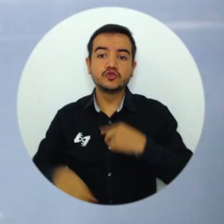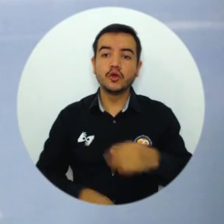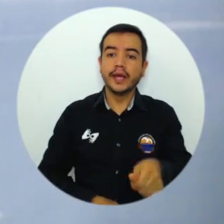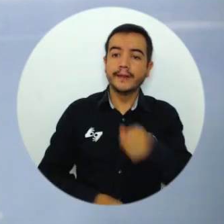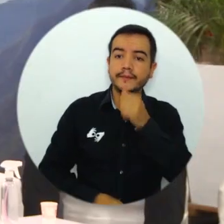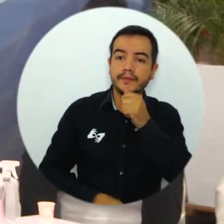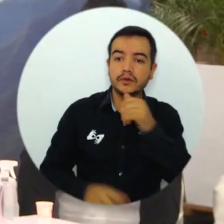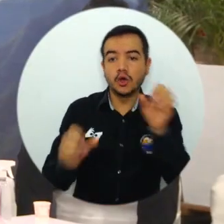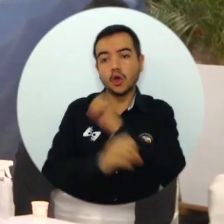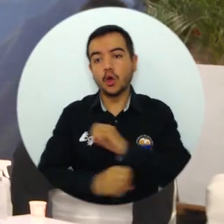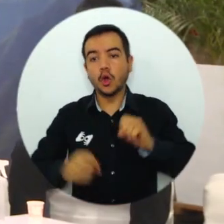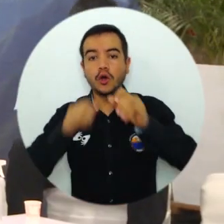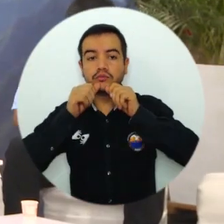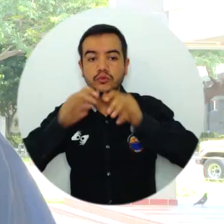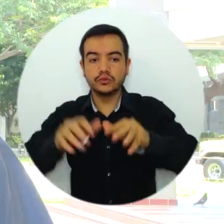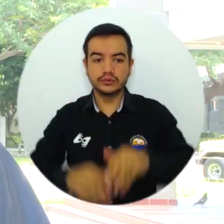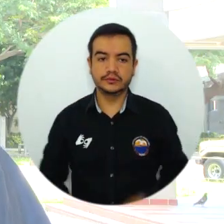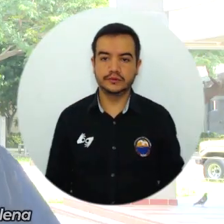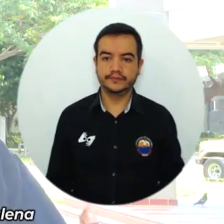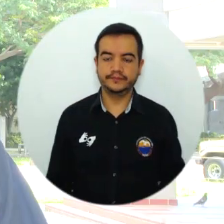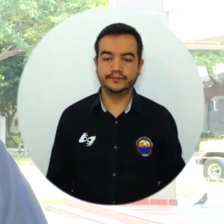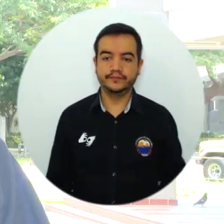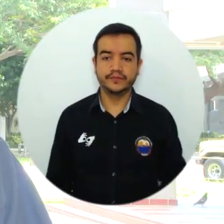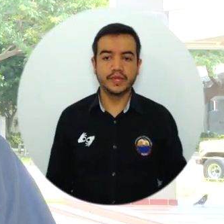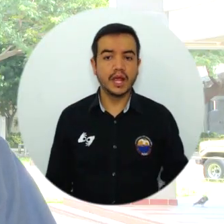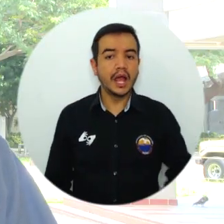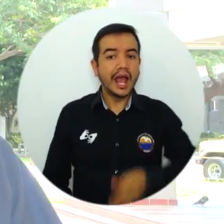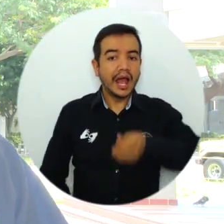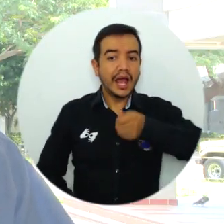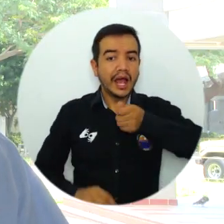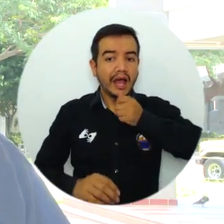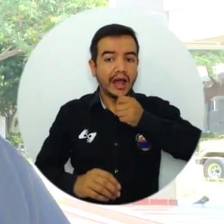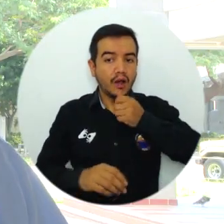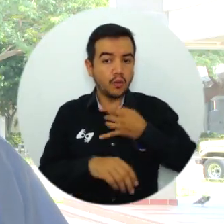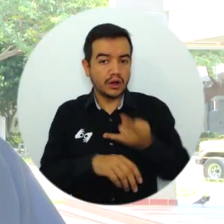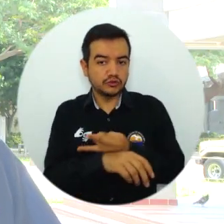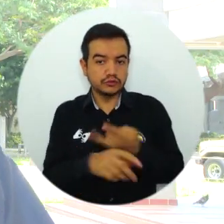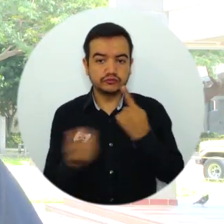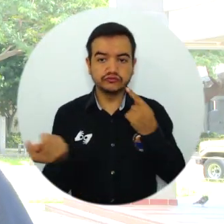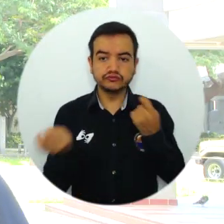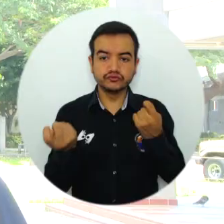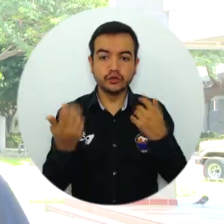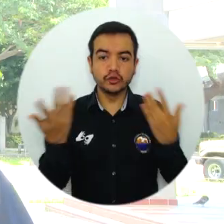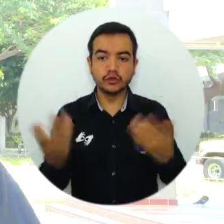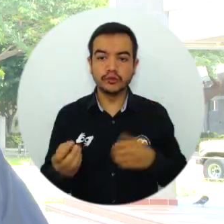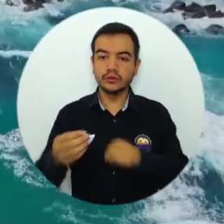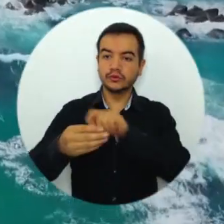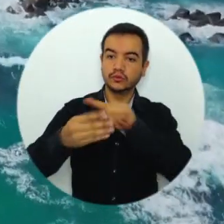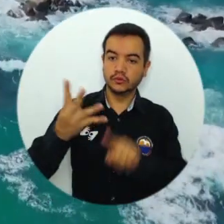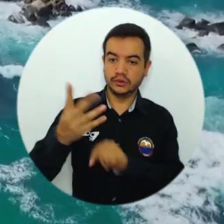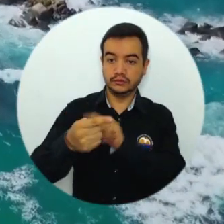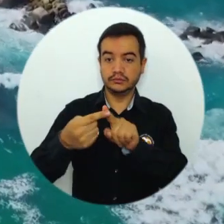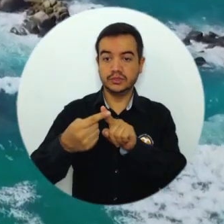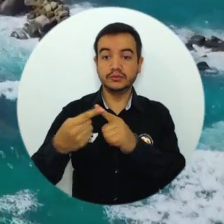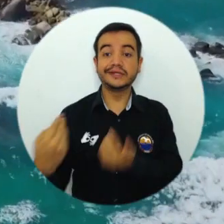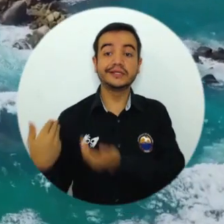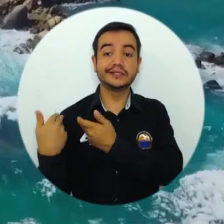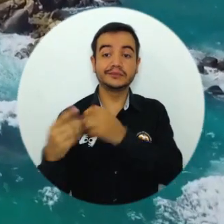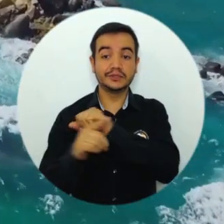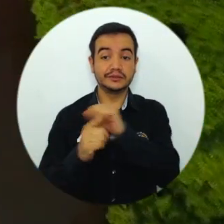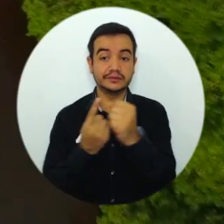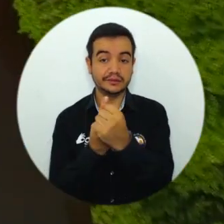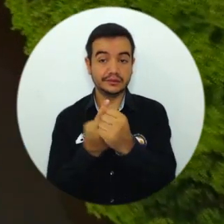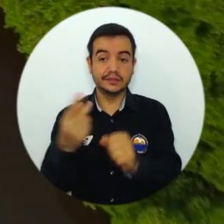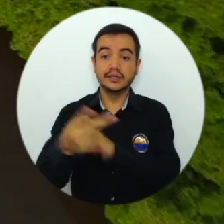públicas como privadas, que están participando de este evento. El uso eficiente del agua pasa por cuatro elementos. Primero, es una responsabilidad social.